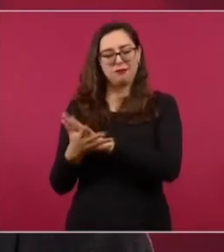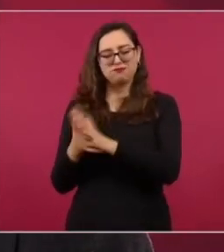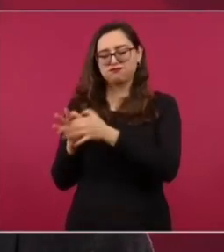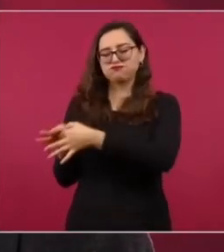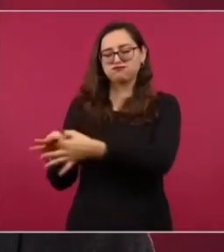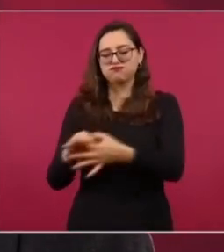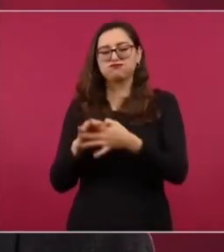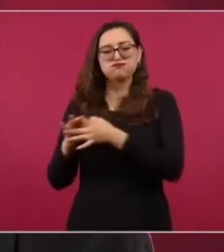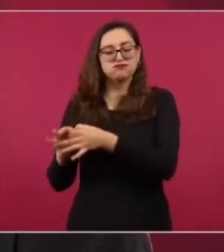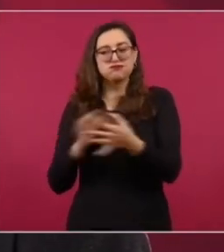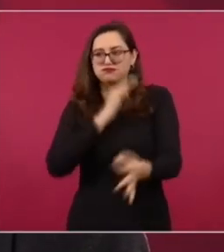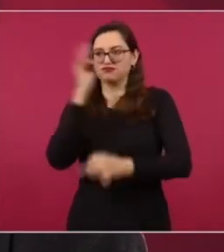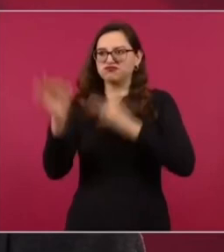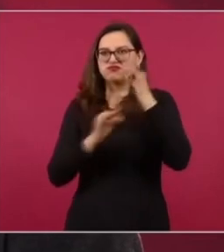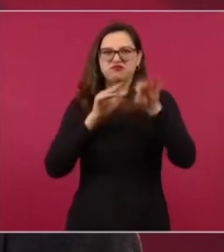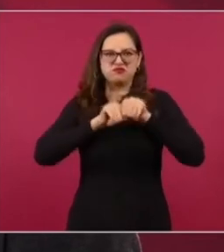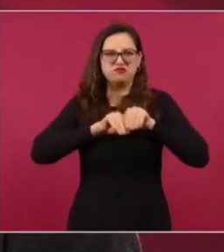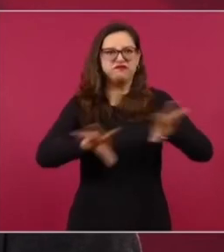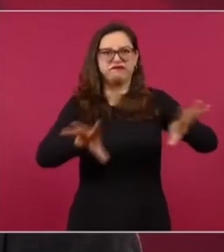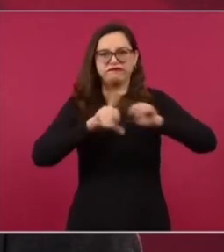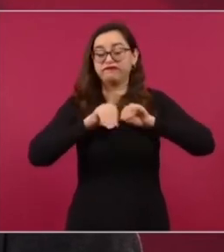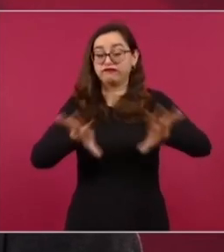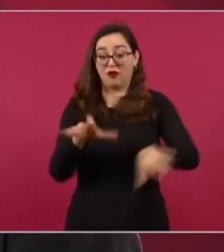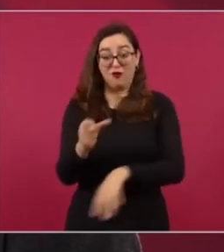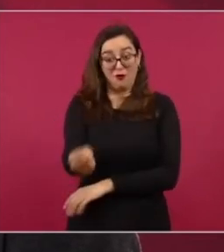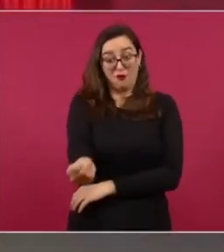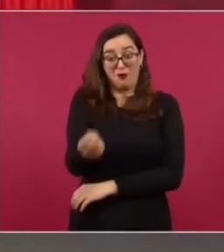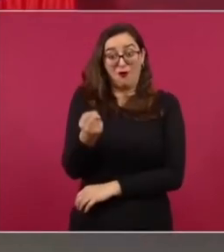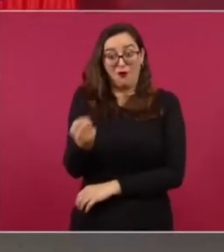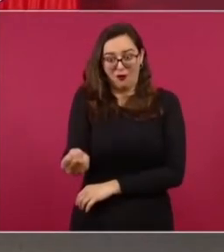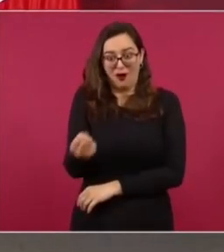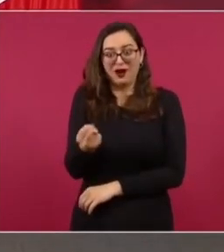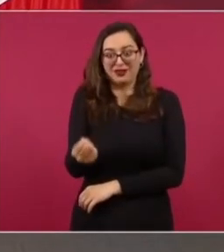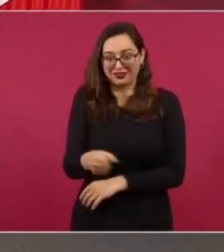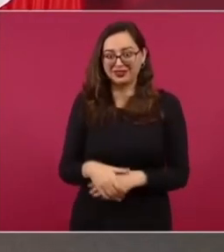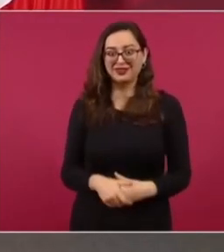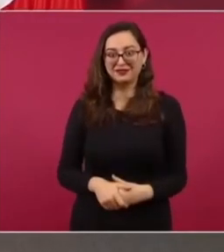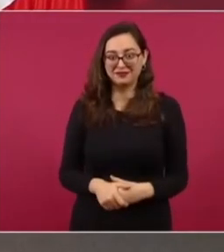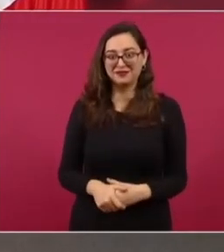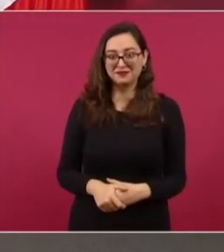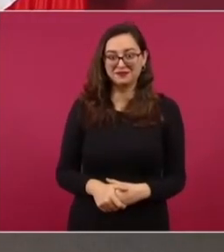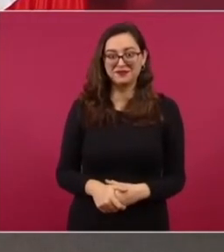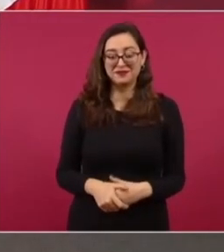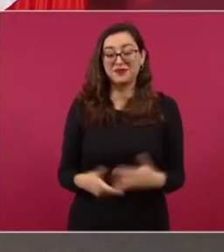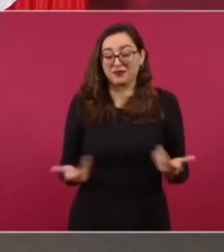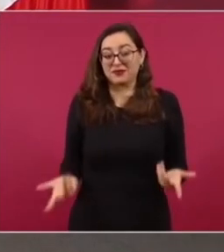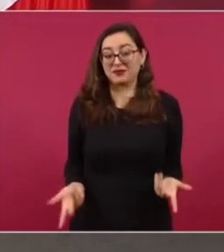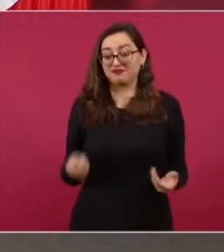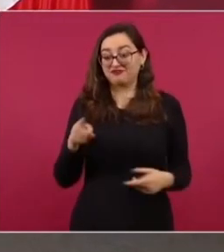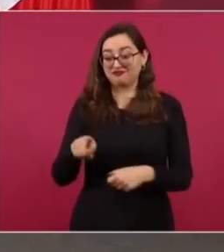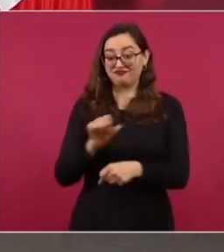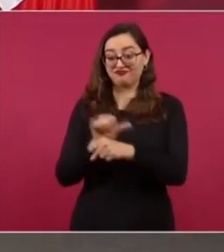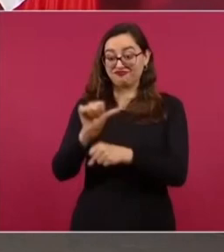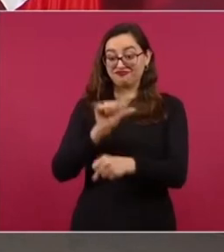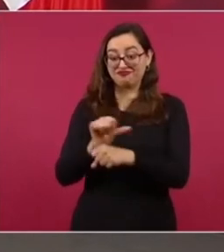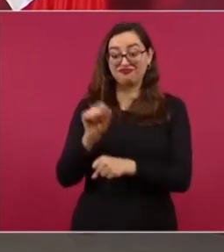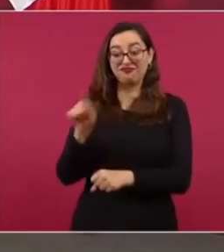muy poderosos en el caso de Argentina Clarín es